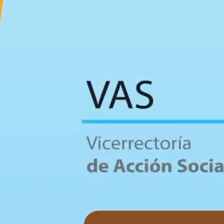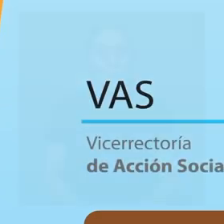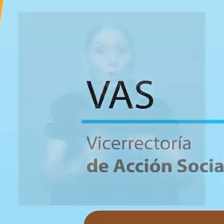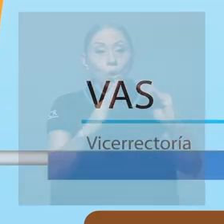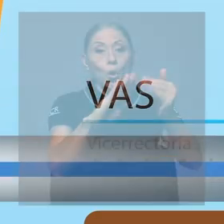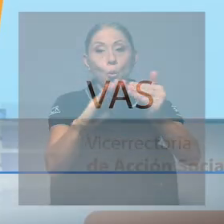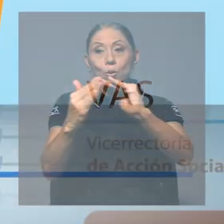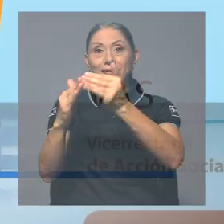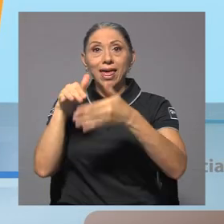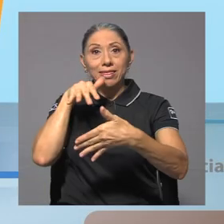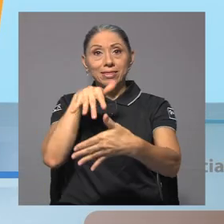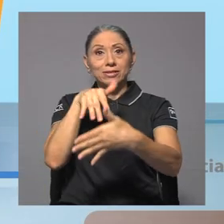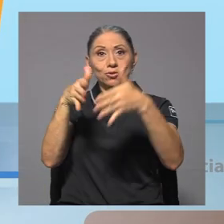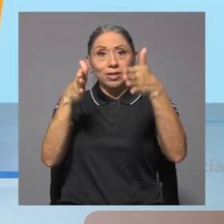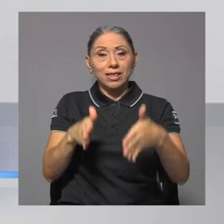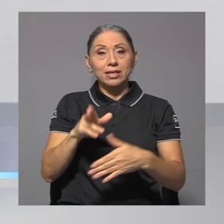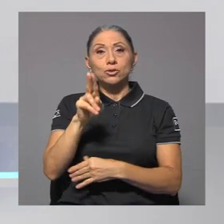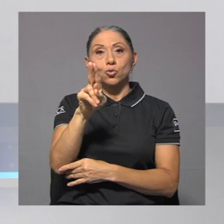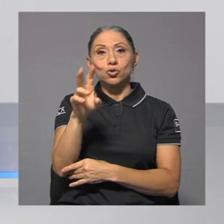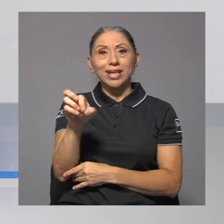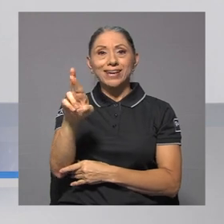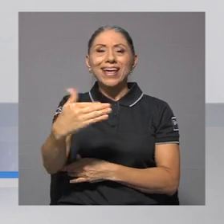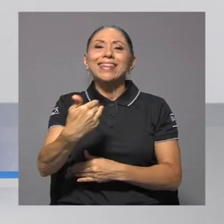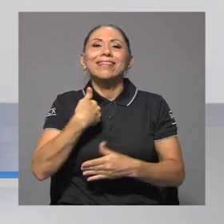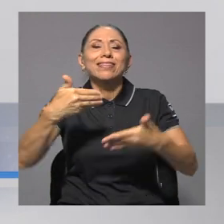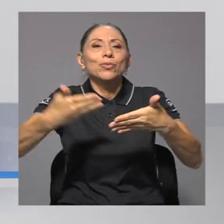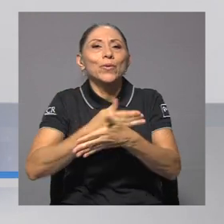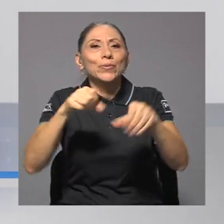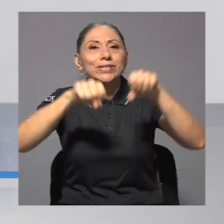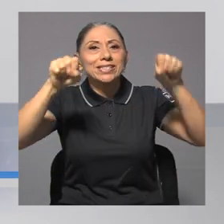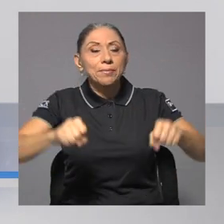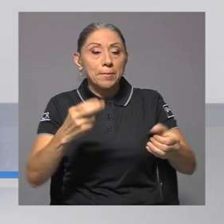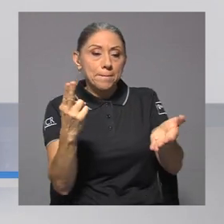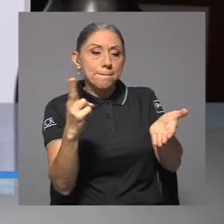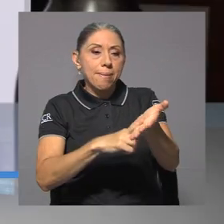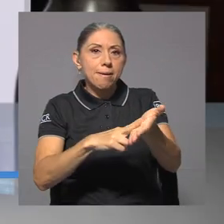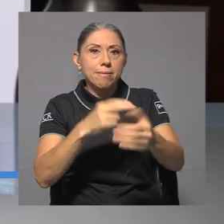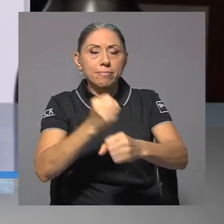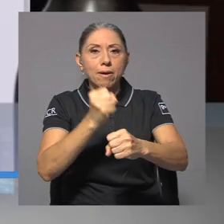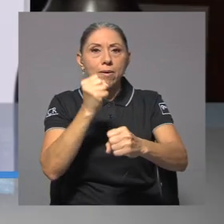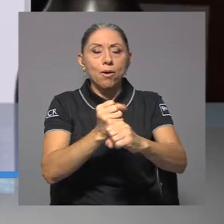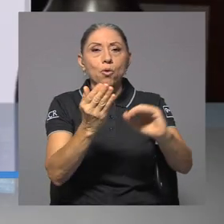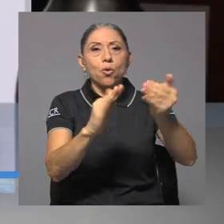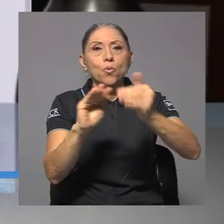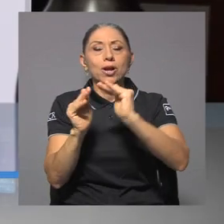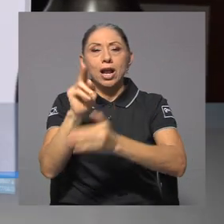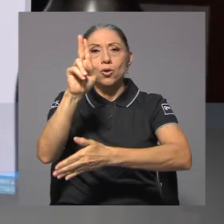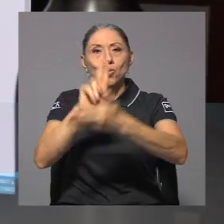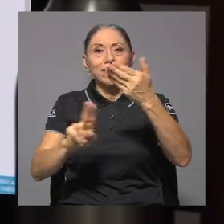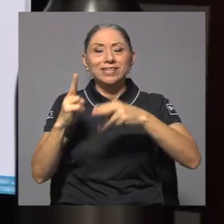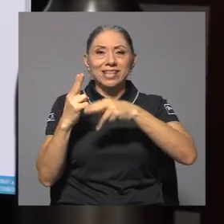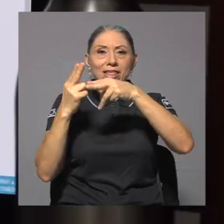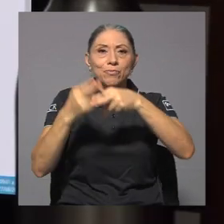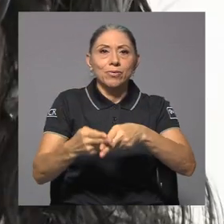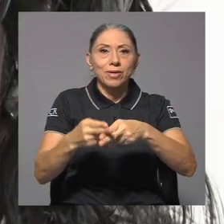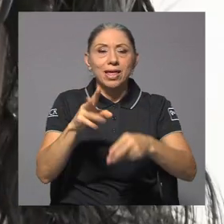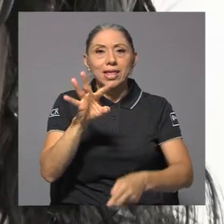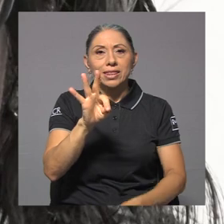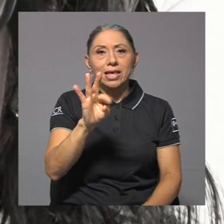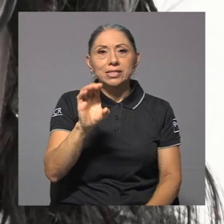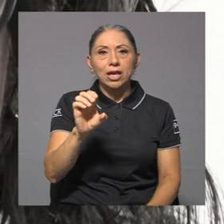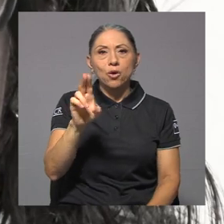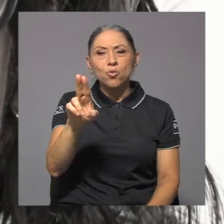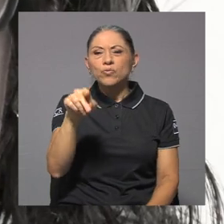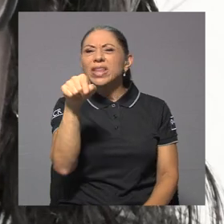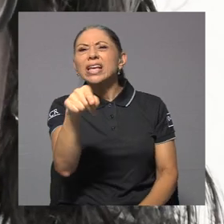La comunidad estudiantil de la UCR contará con un nuevo sistema para matricular su trabajo comunal universitario, conocido como